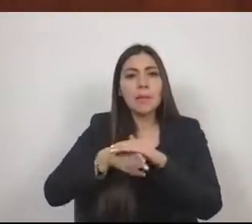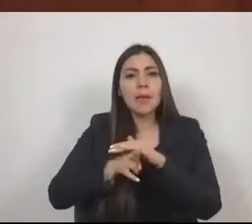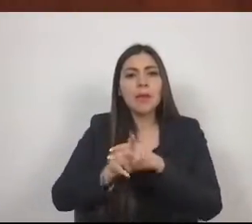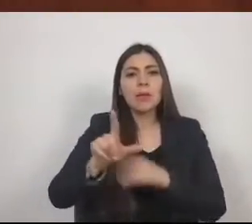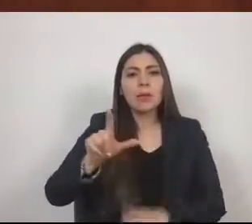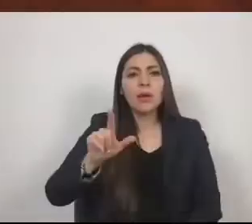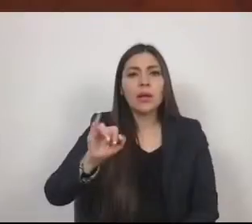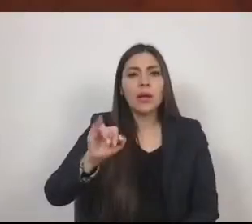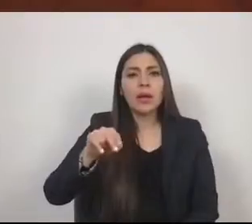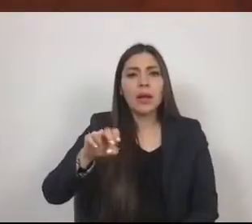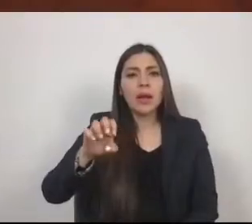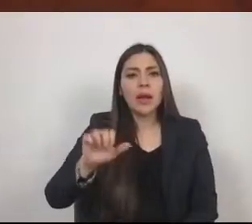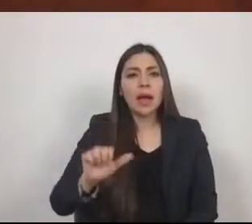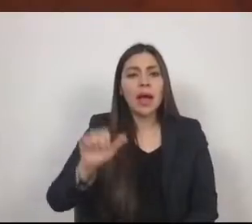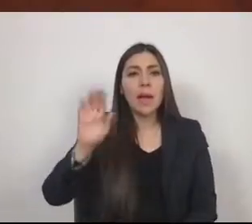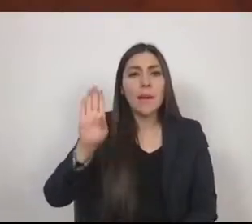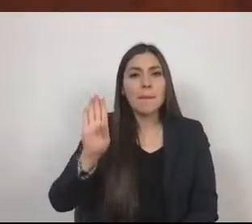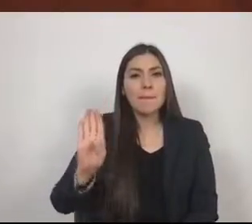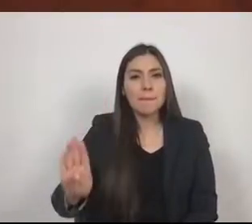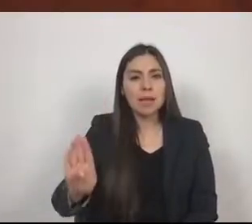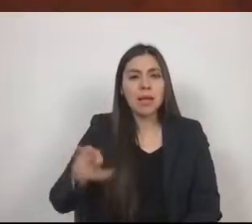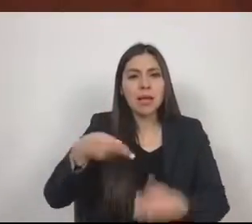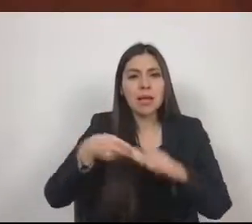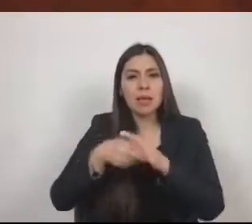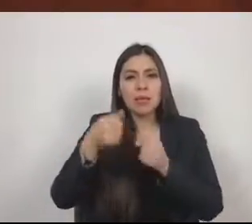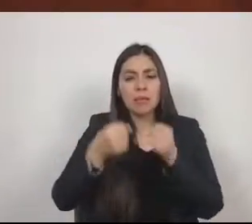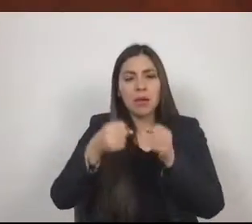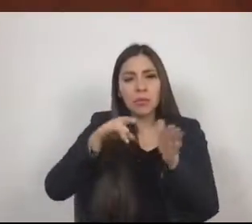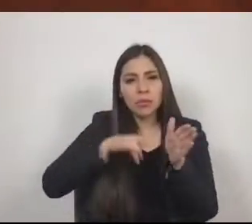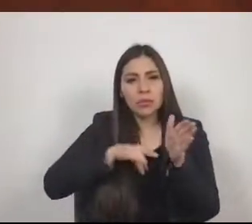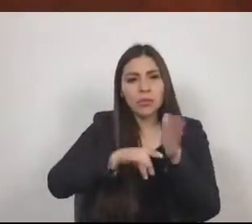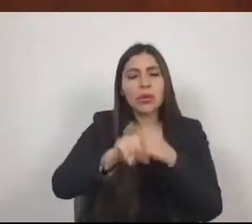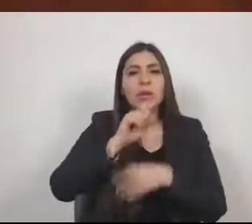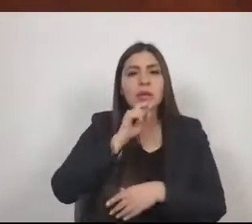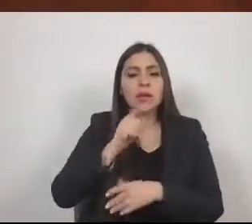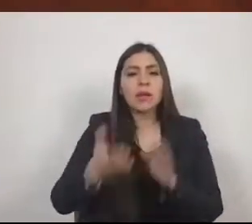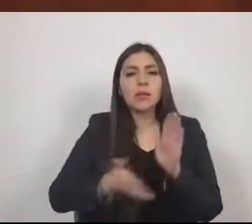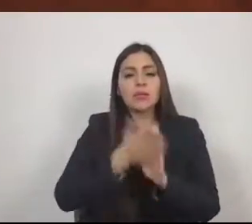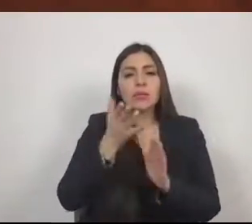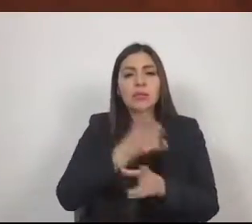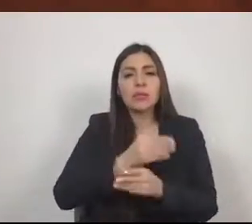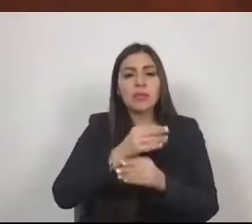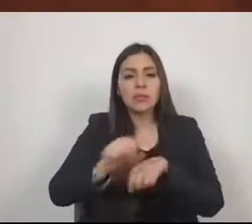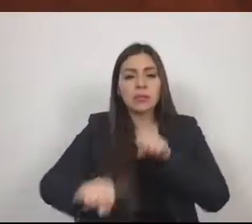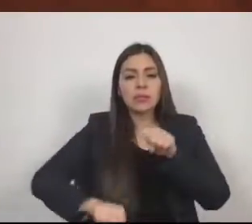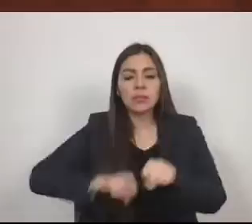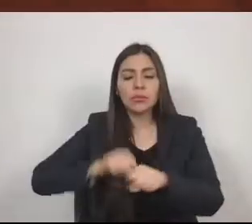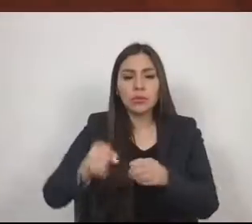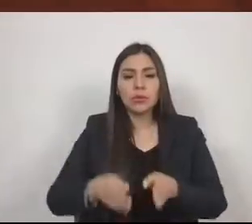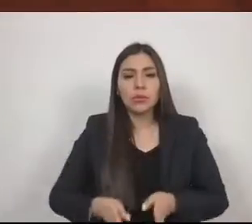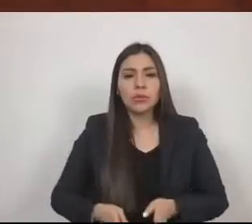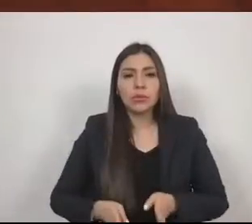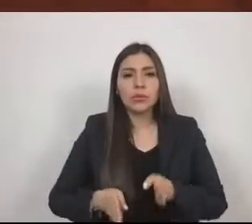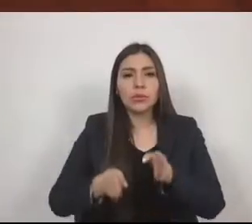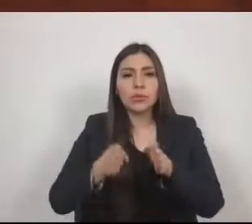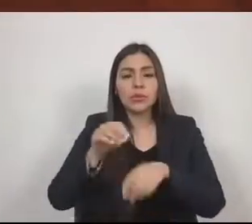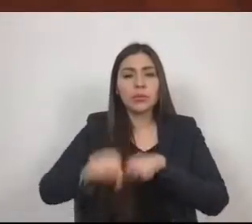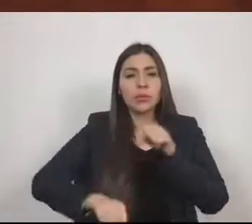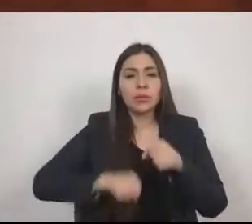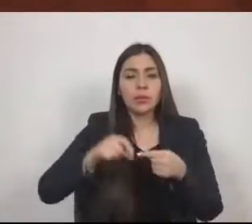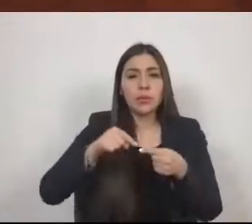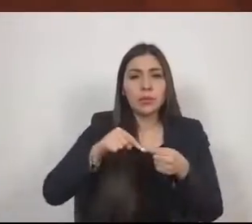así como la proyección de la primera ciclovía con conexión metropolitana que conectaría a